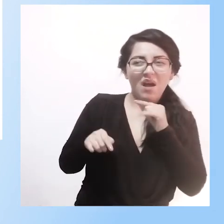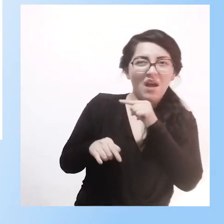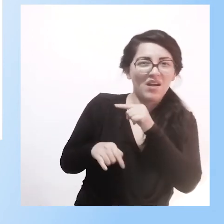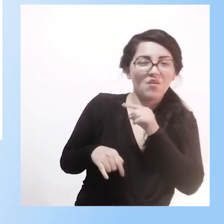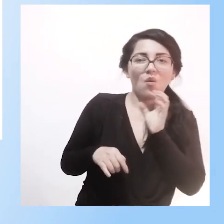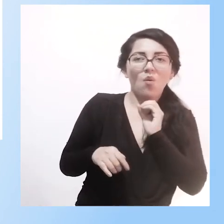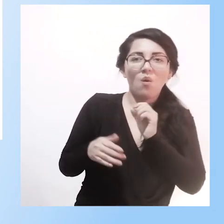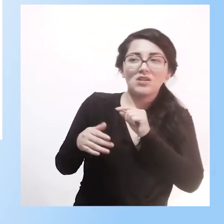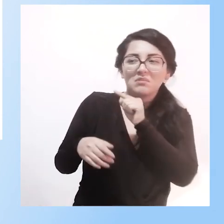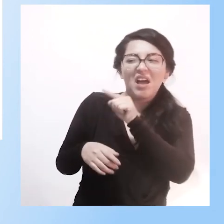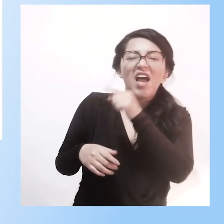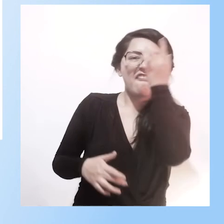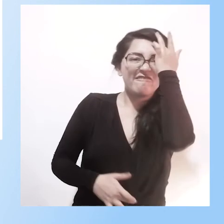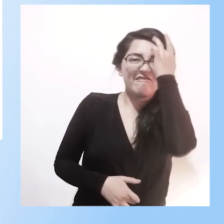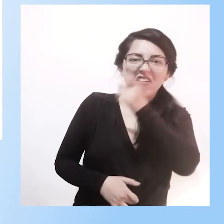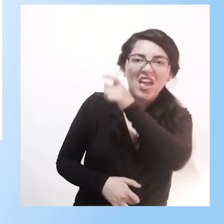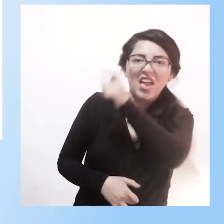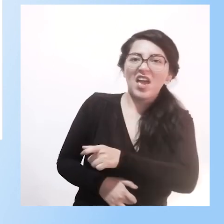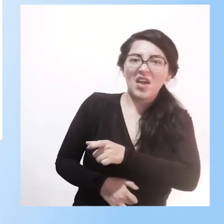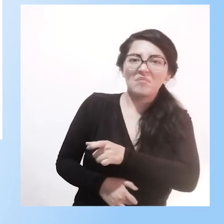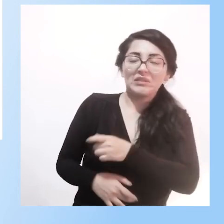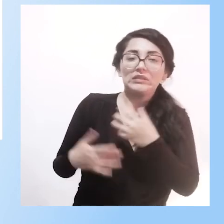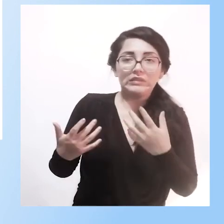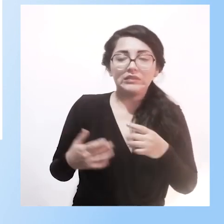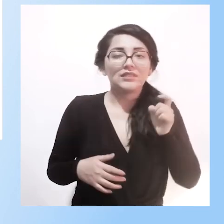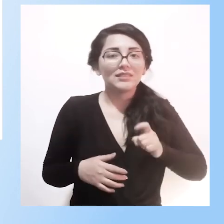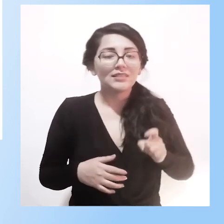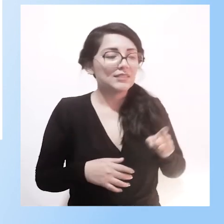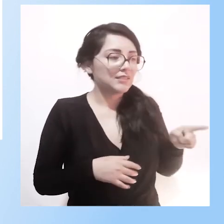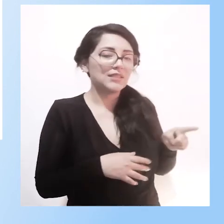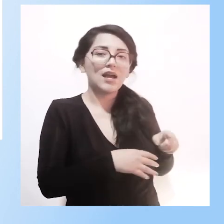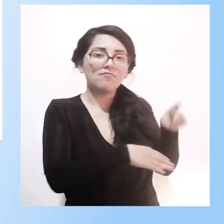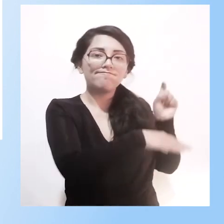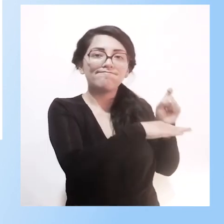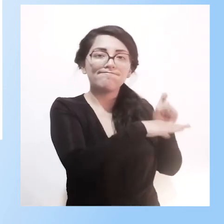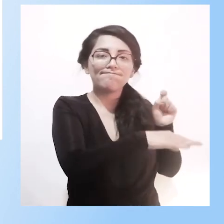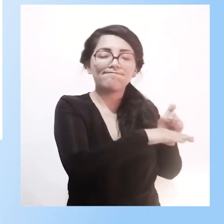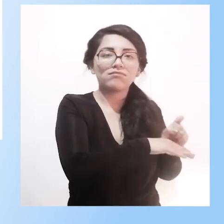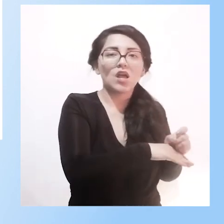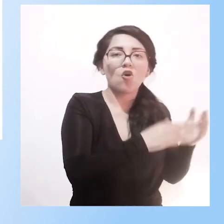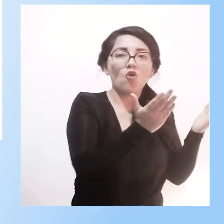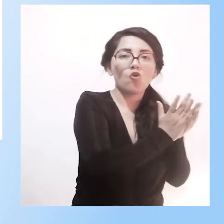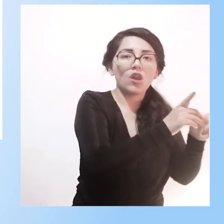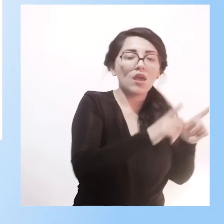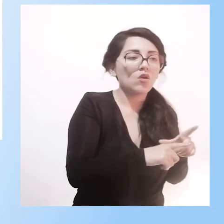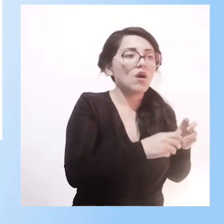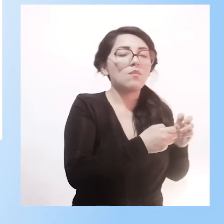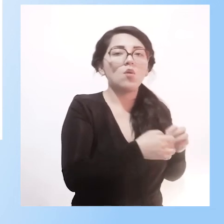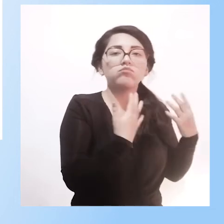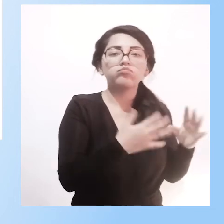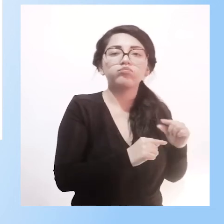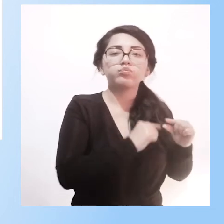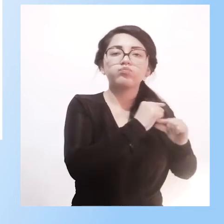eso, trabajar la resiliencia del alumno, de la familia, pero también estamos